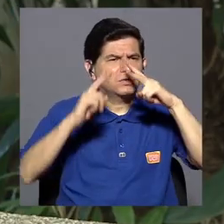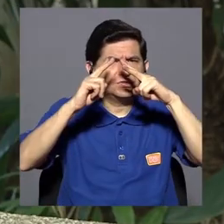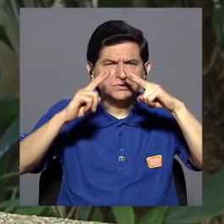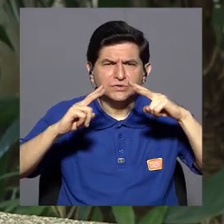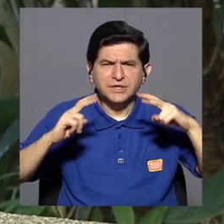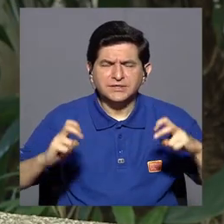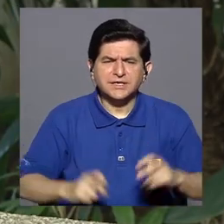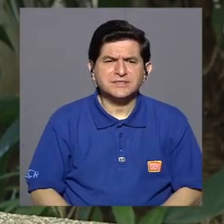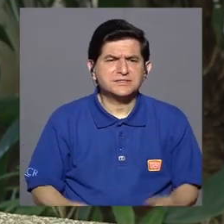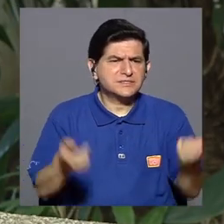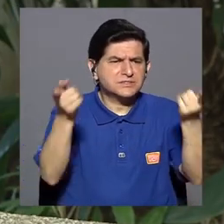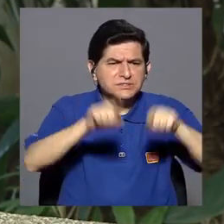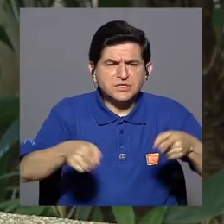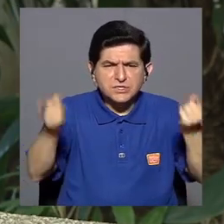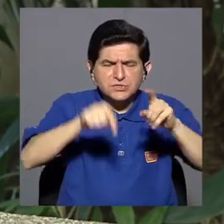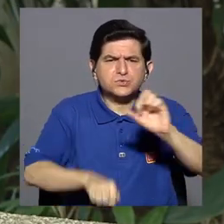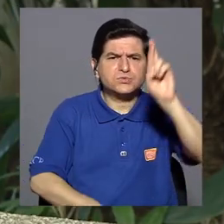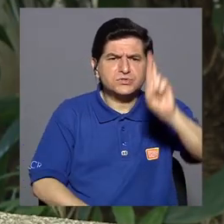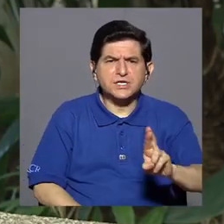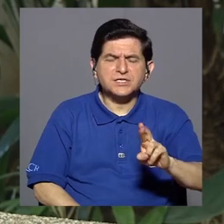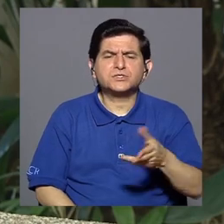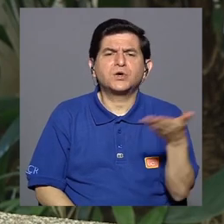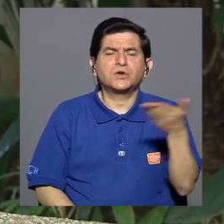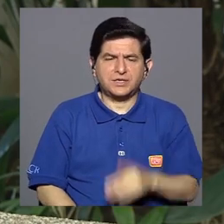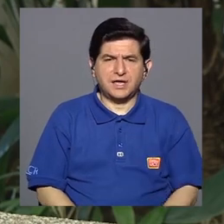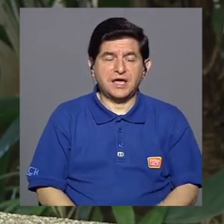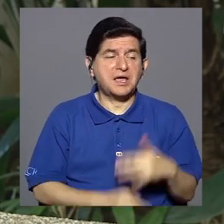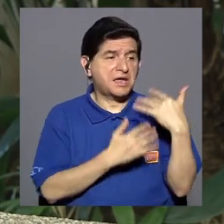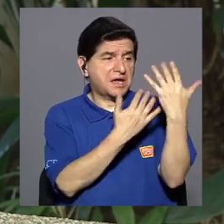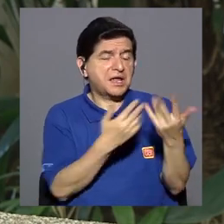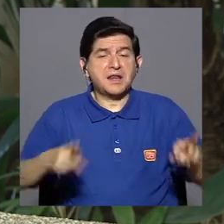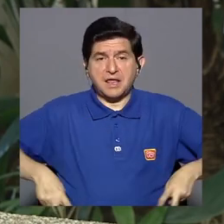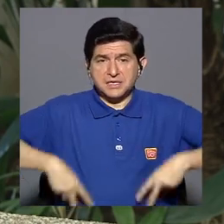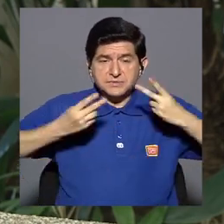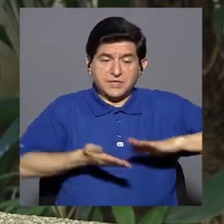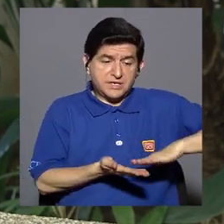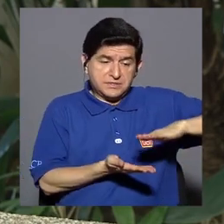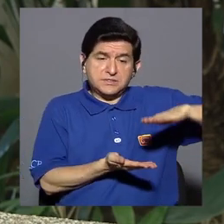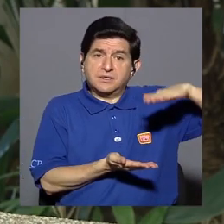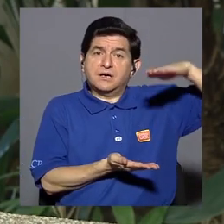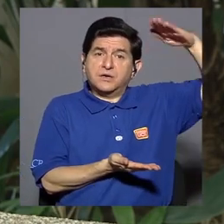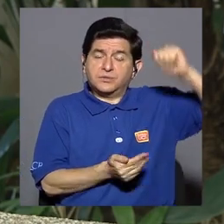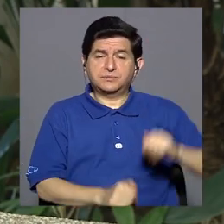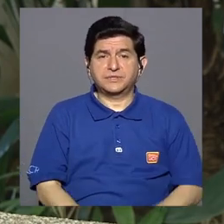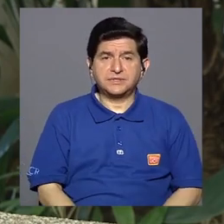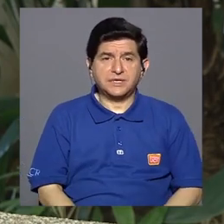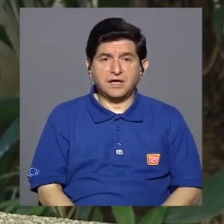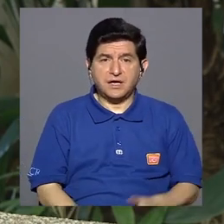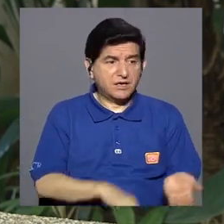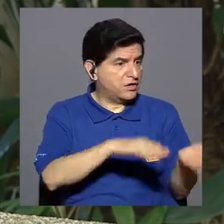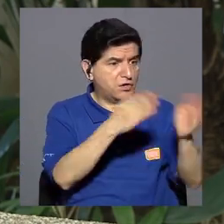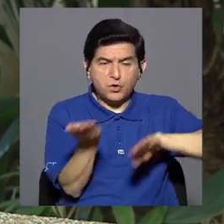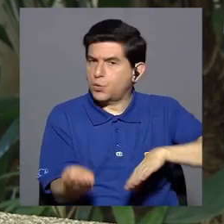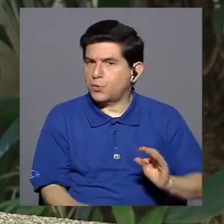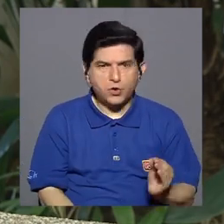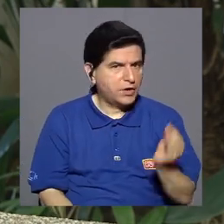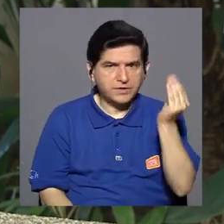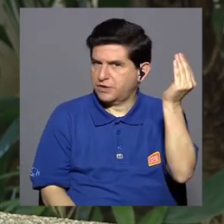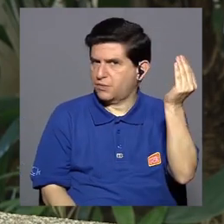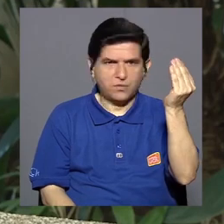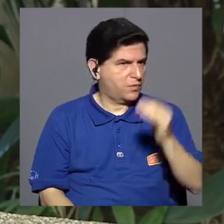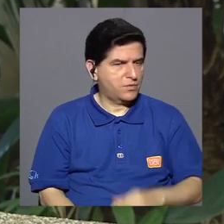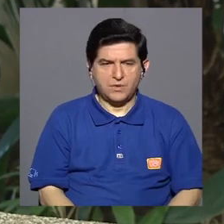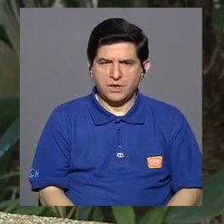como un análisis de qué ha pasado en Costa Rica. La expectativa de vida ha aumentado, ¿verdad? Ya no nos morimos tan